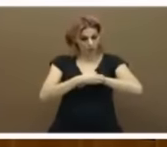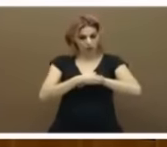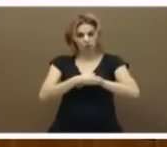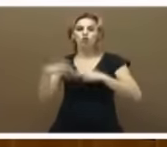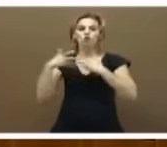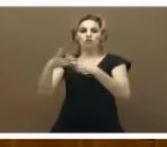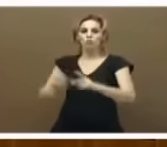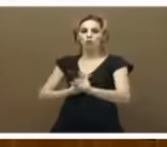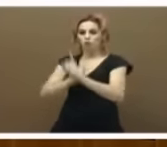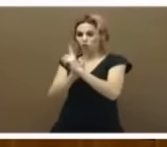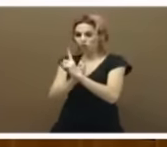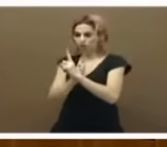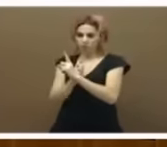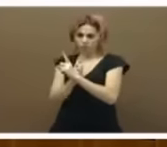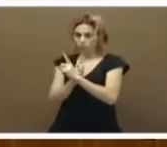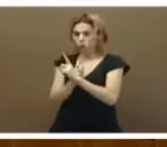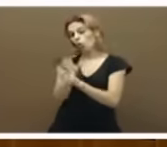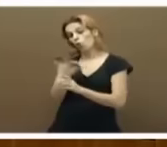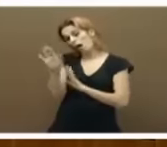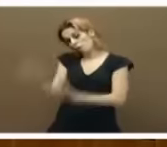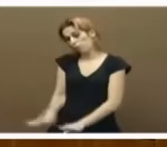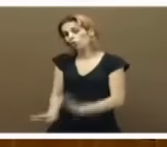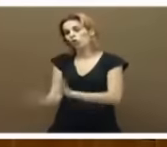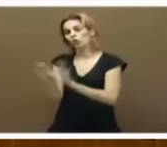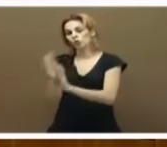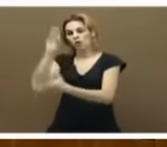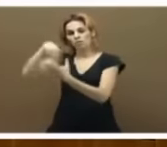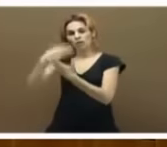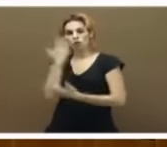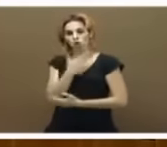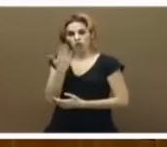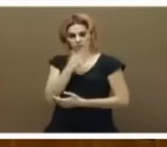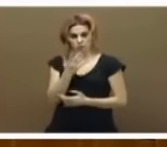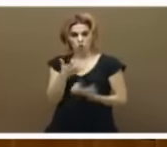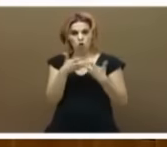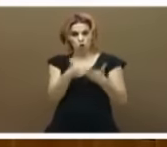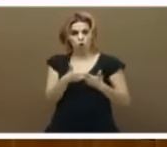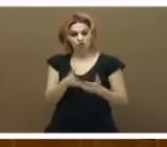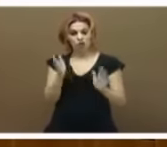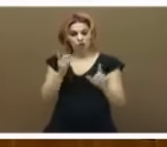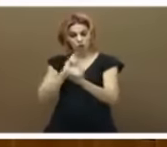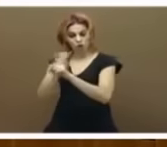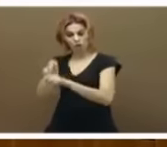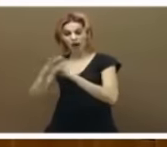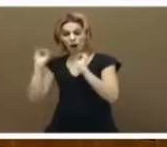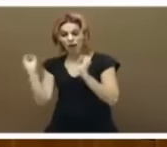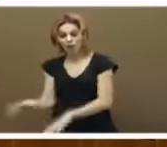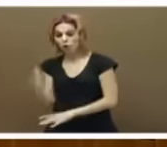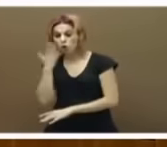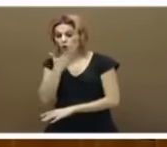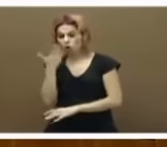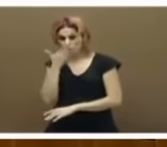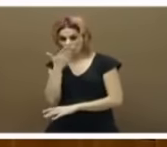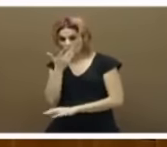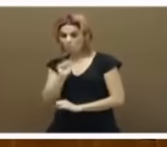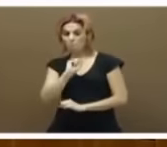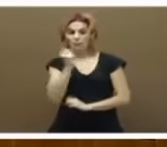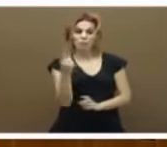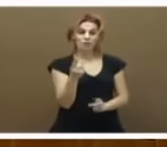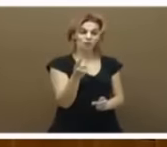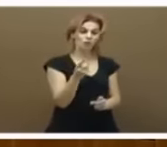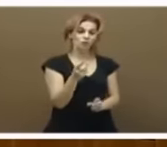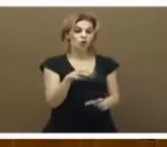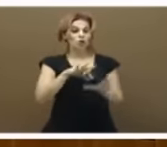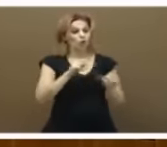gente pueda mantenerse en la escuela. Por eso, las políticas esenciales de lucha contra el abandono escolar están en la lucha contra la